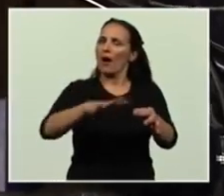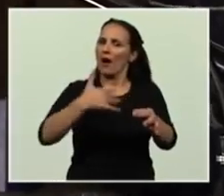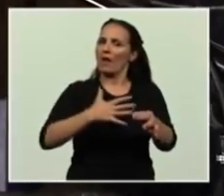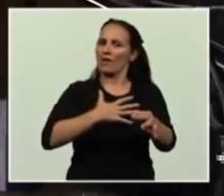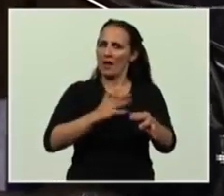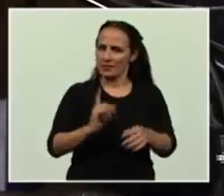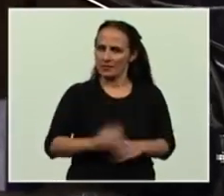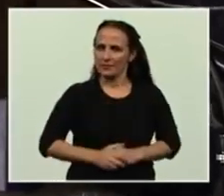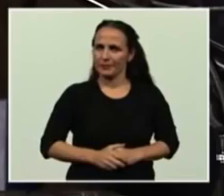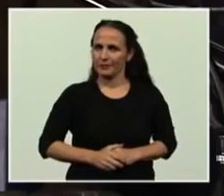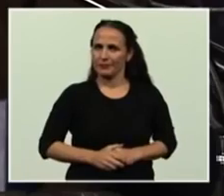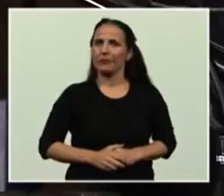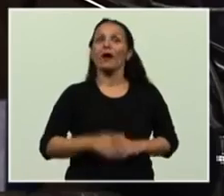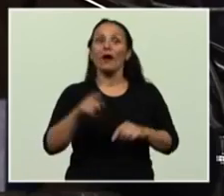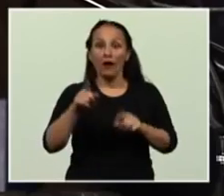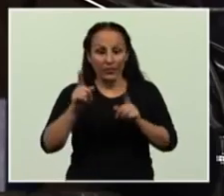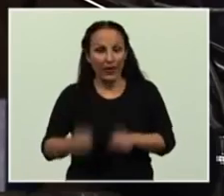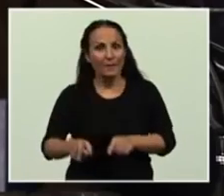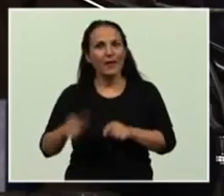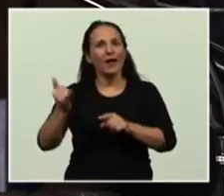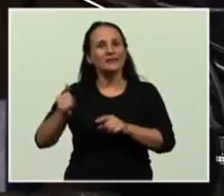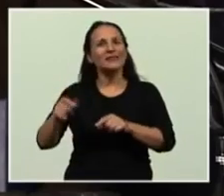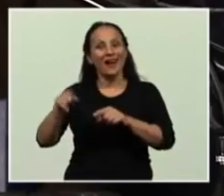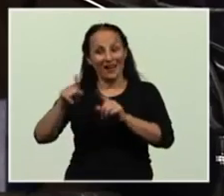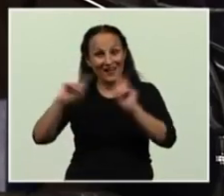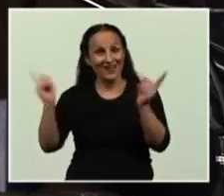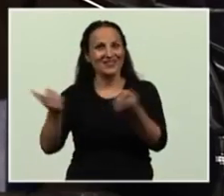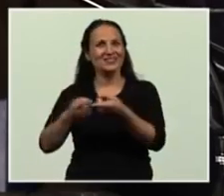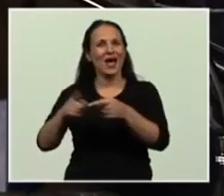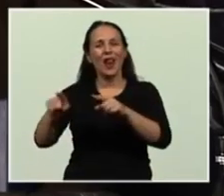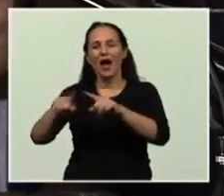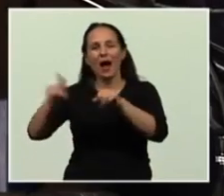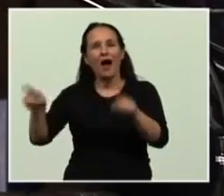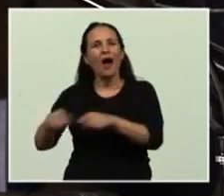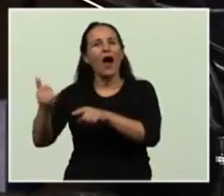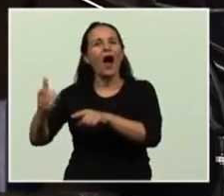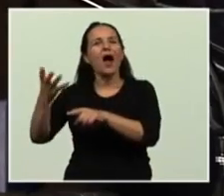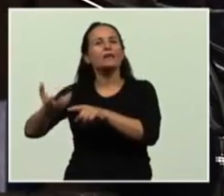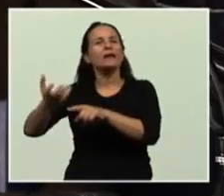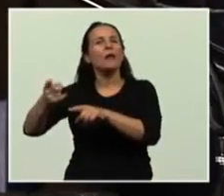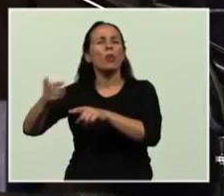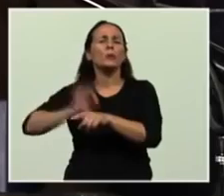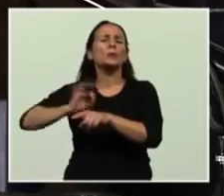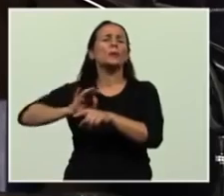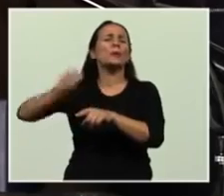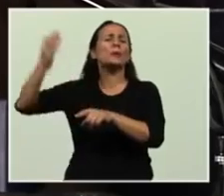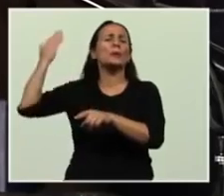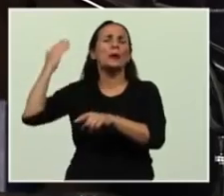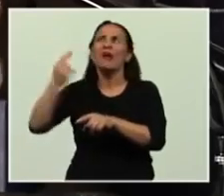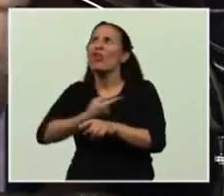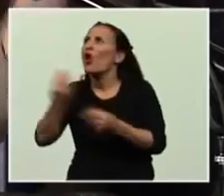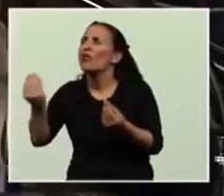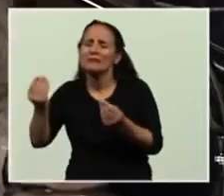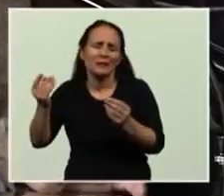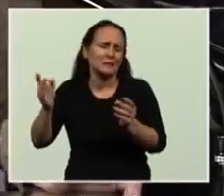allí también se encuentra su grabador geloso, antiguo, vaya a saber Dios quién lo tenía,